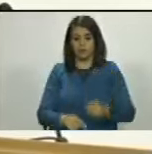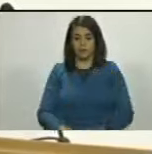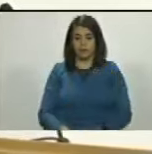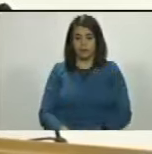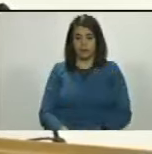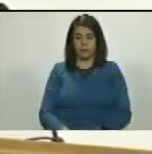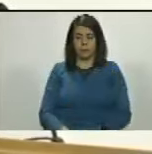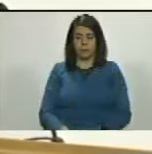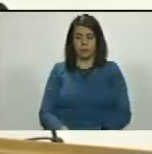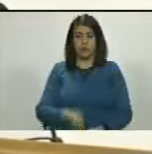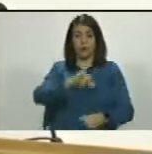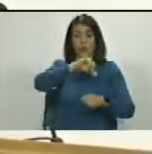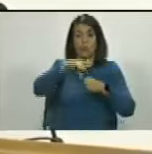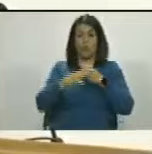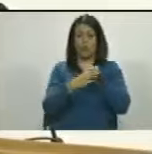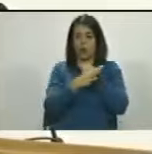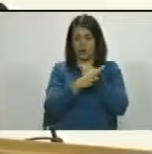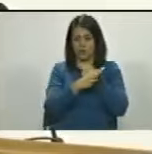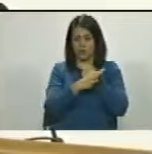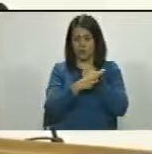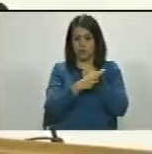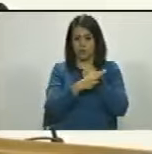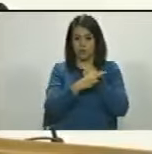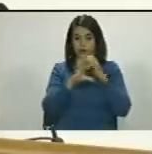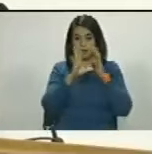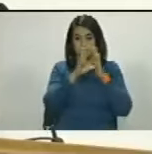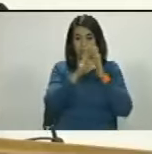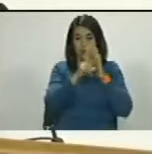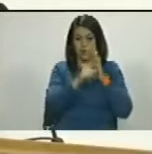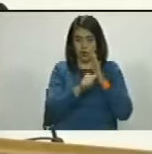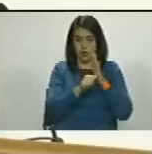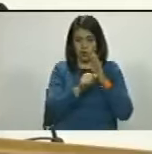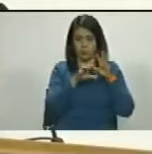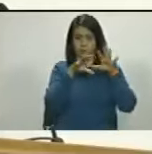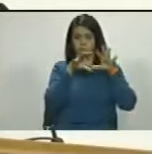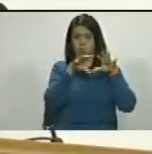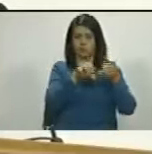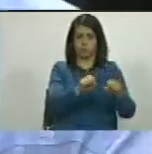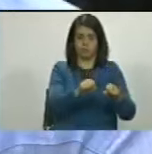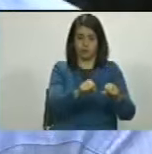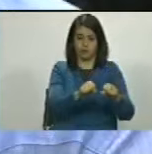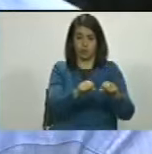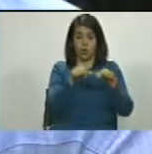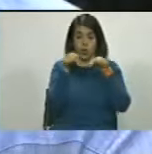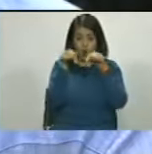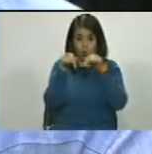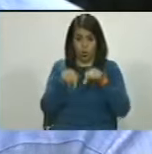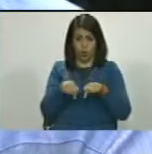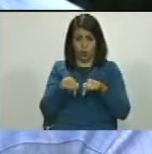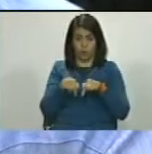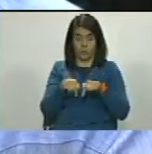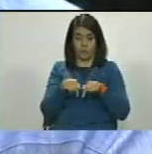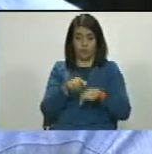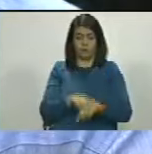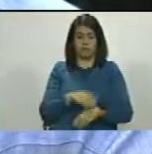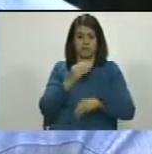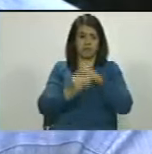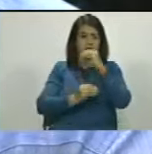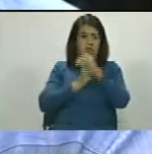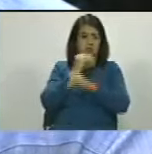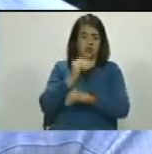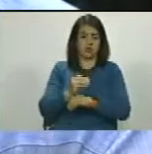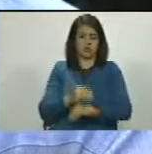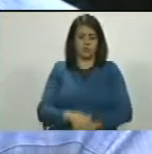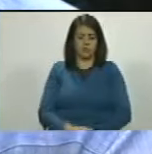este señor Juan Guaidó ladrón usurpador que hoy anda haciendo